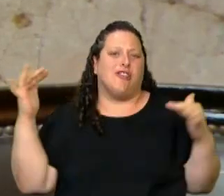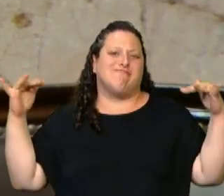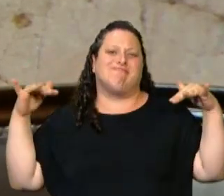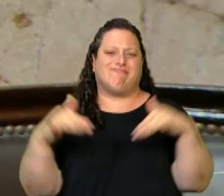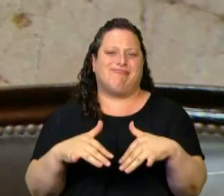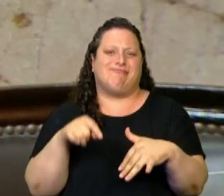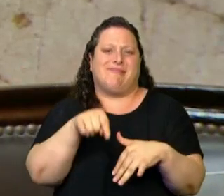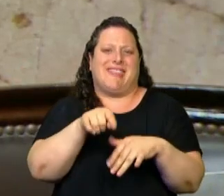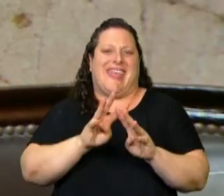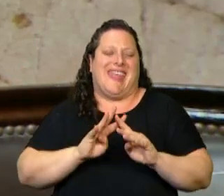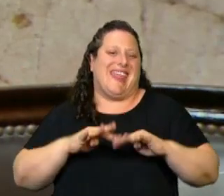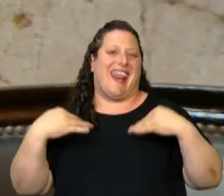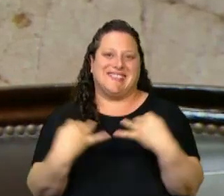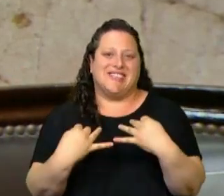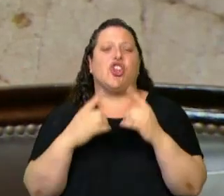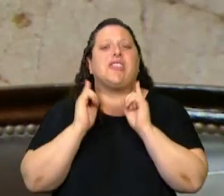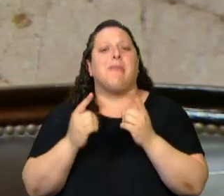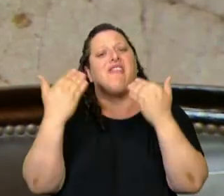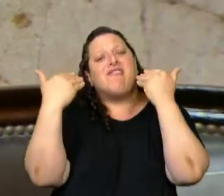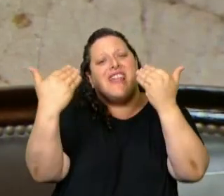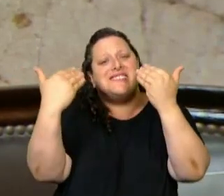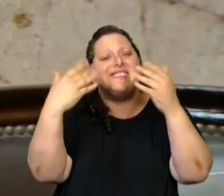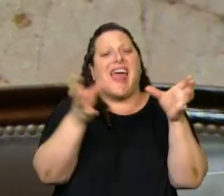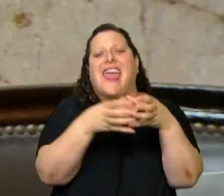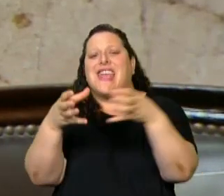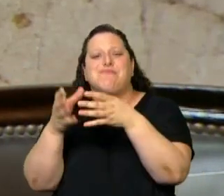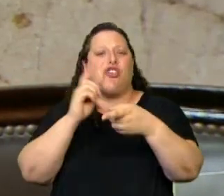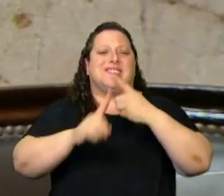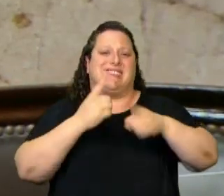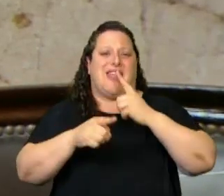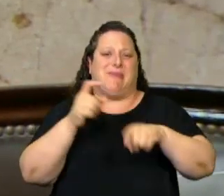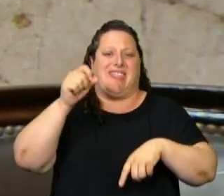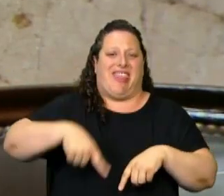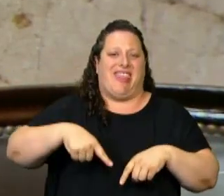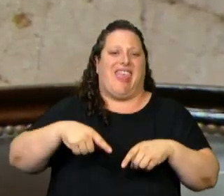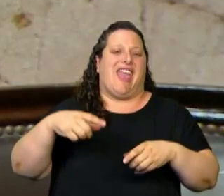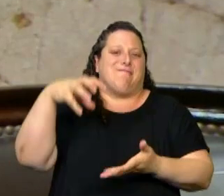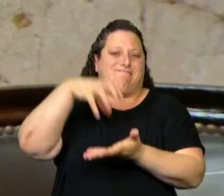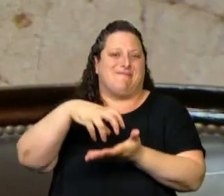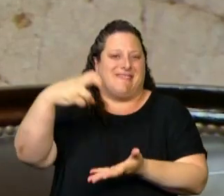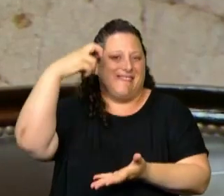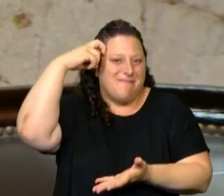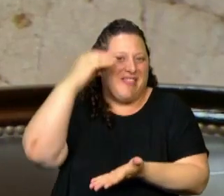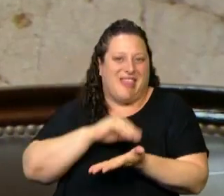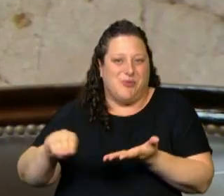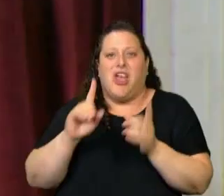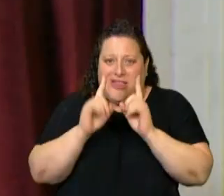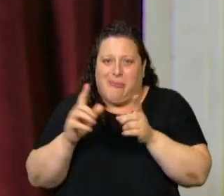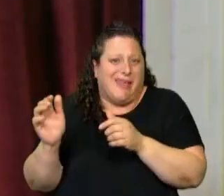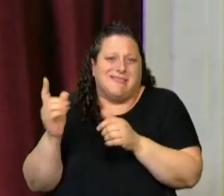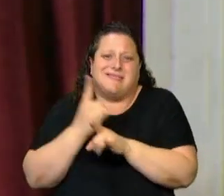equipos de intérpretes de la Cámara de Diputados de la Nación, que además me acompañan. En cada una de las actividades que